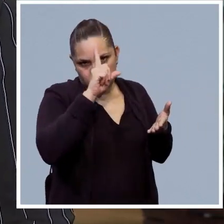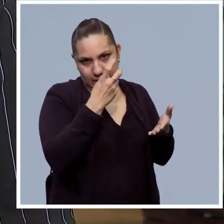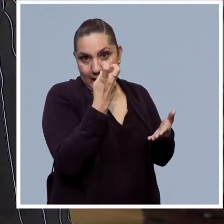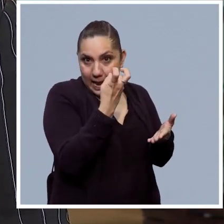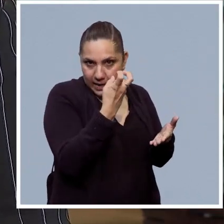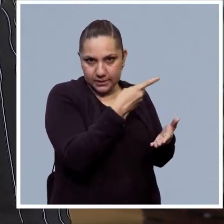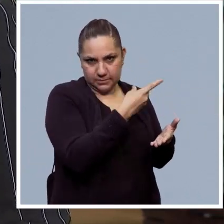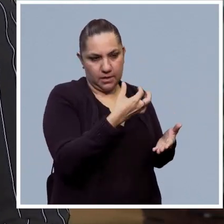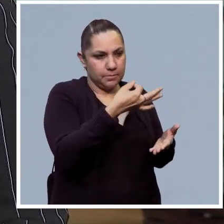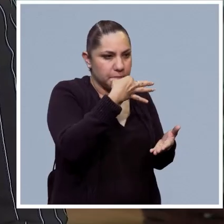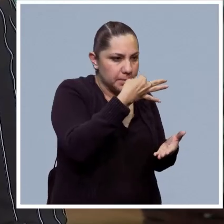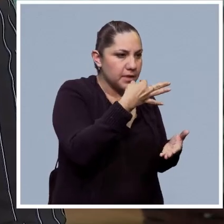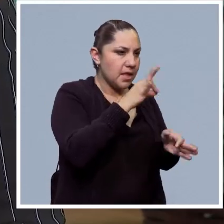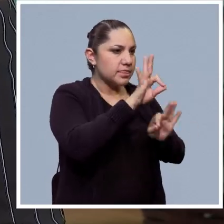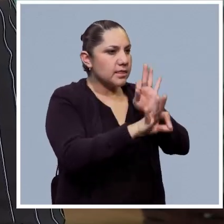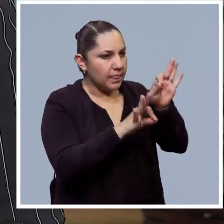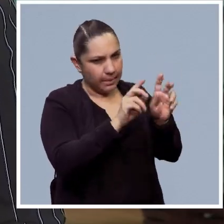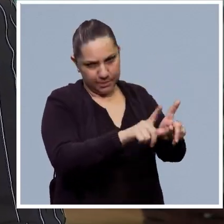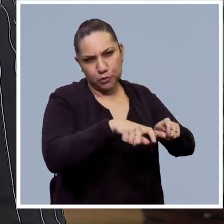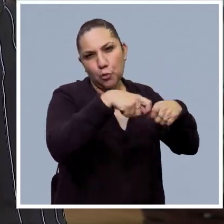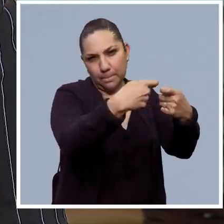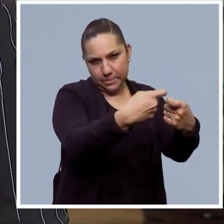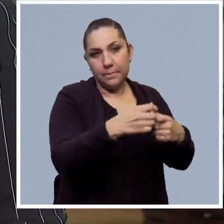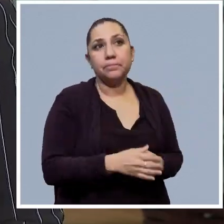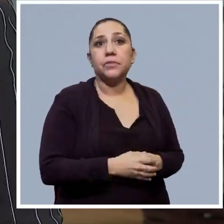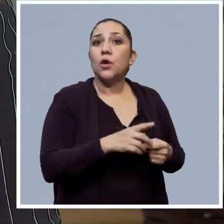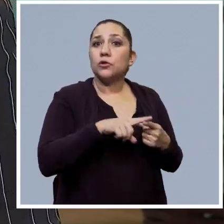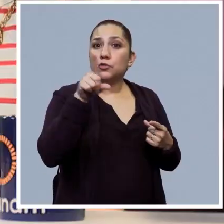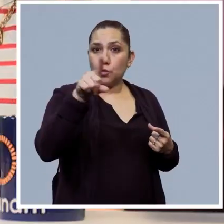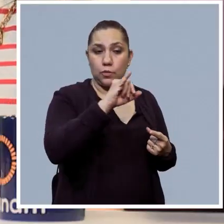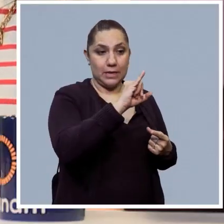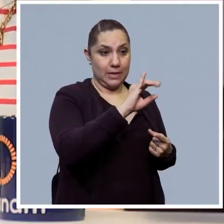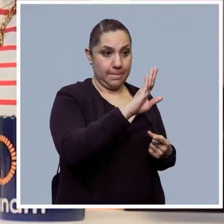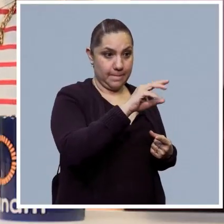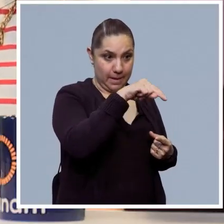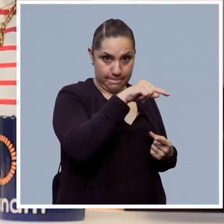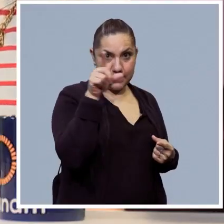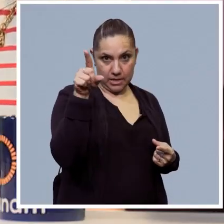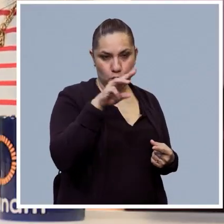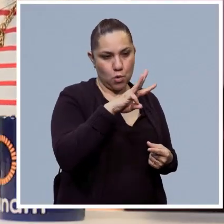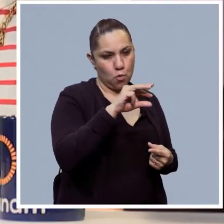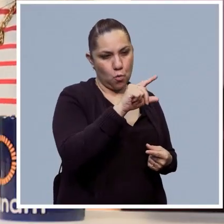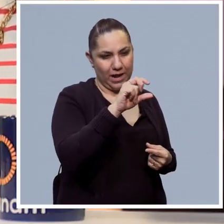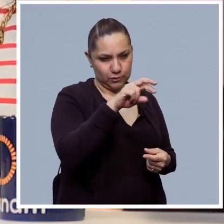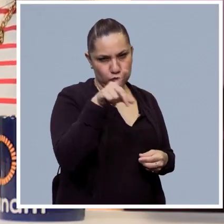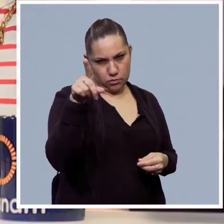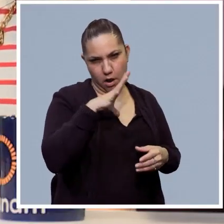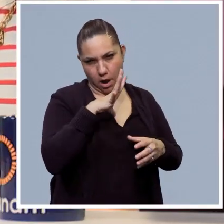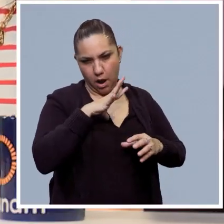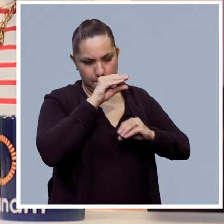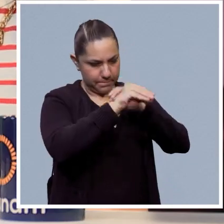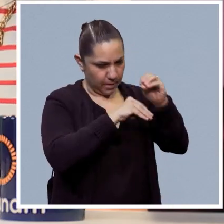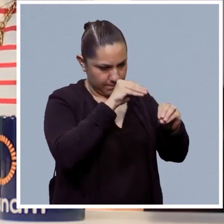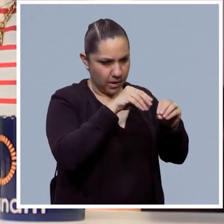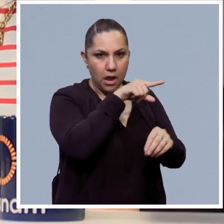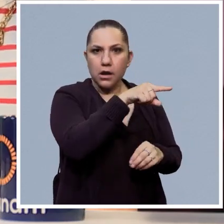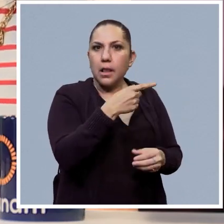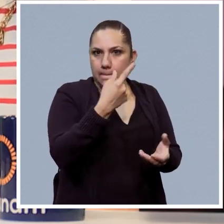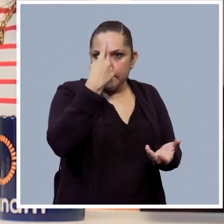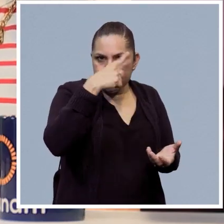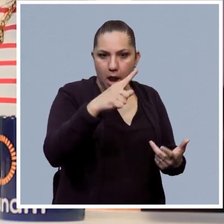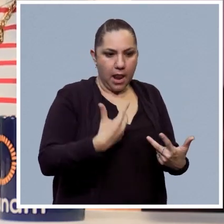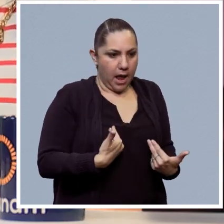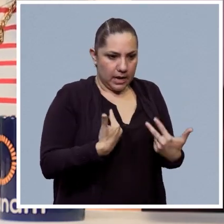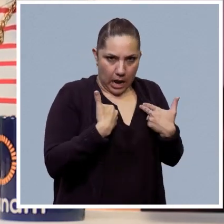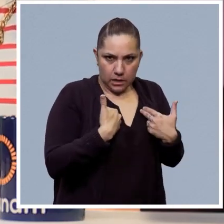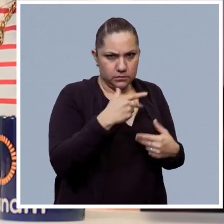con este tratamiento. De acuerdo. Entonces ya existen algoritmos, por ejemplo, IBM tiene Watson, que es un cómputo cognitivo que ya tiene algoritmos